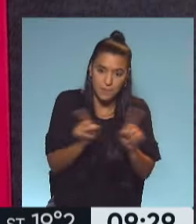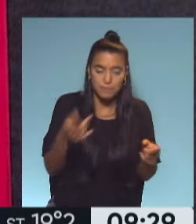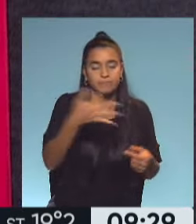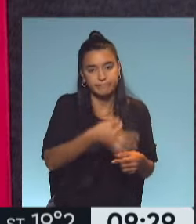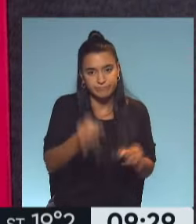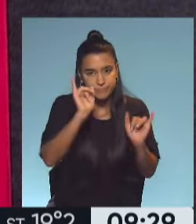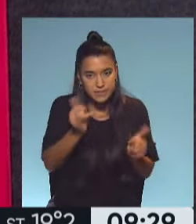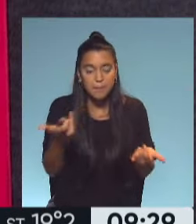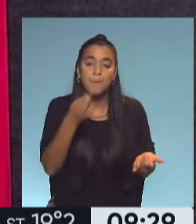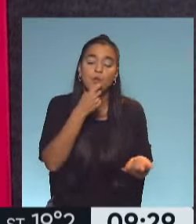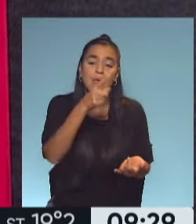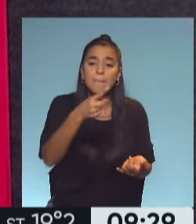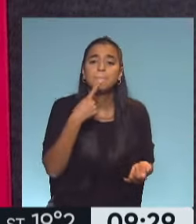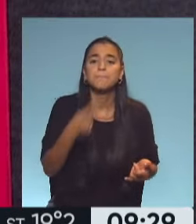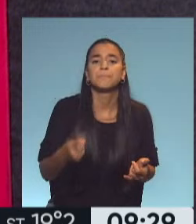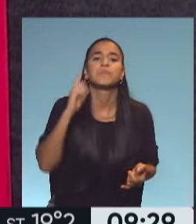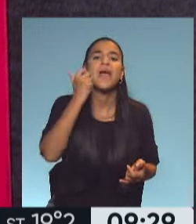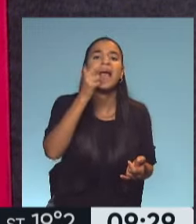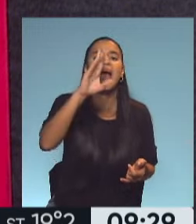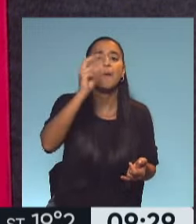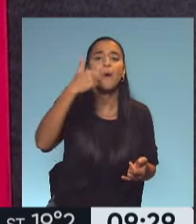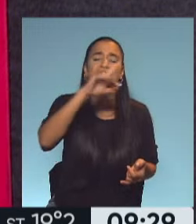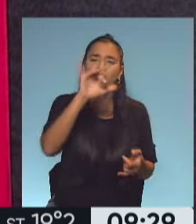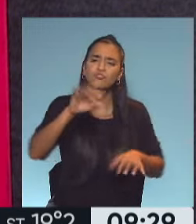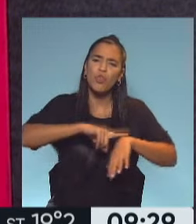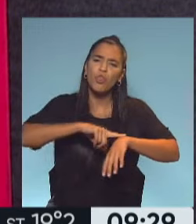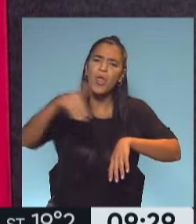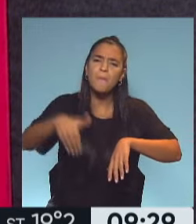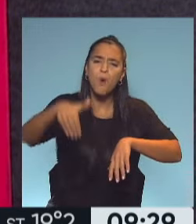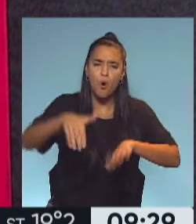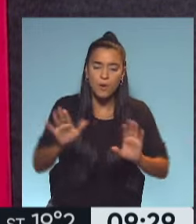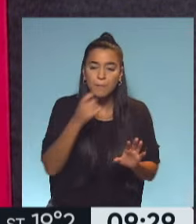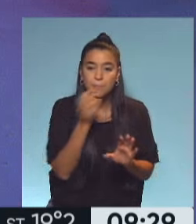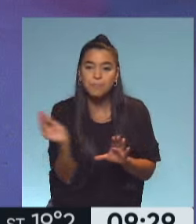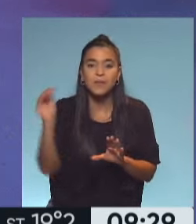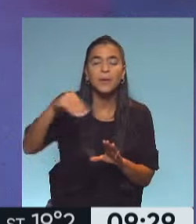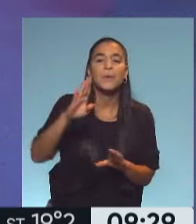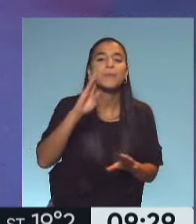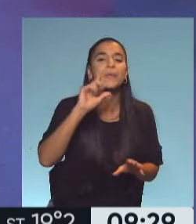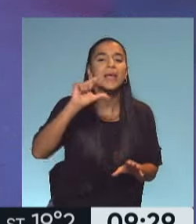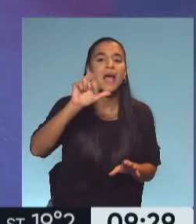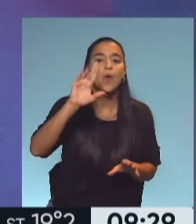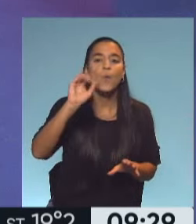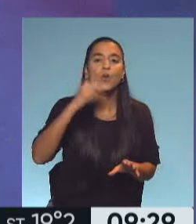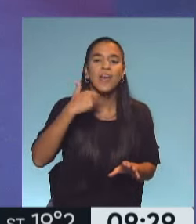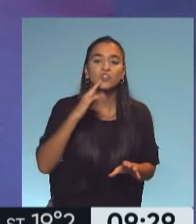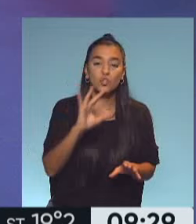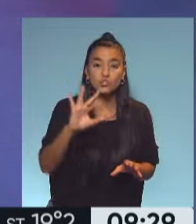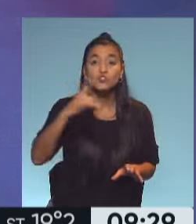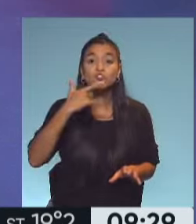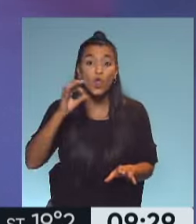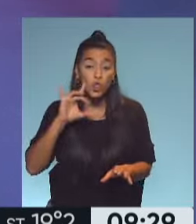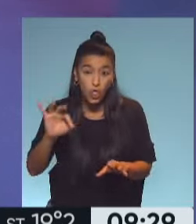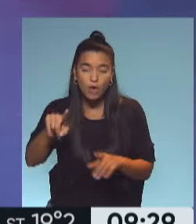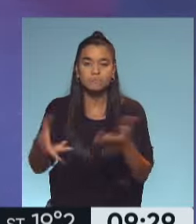exacto. De hecho, por ejemplo, lo que son los garbanzos lleva mucho tiempo y si le ponemos un poquito de bicarbonato de sodio eso hace que se cocine